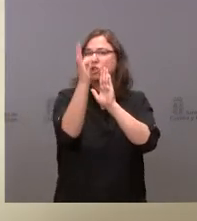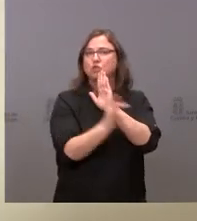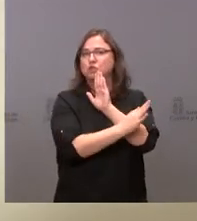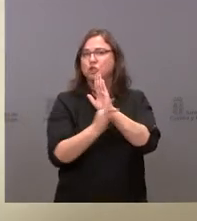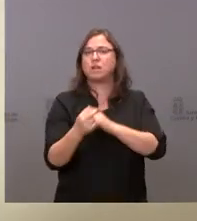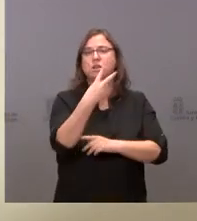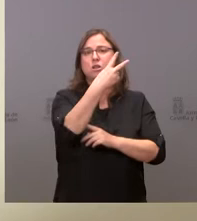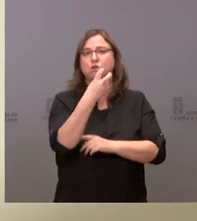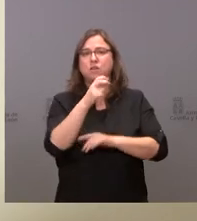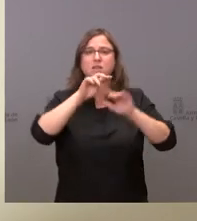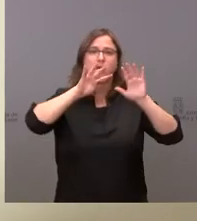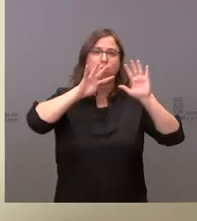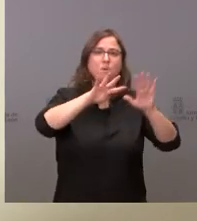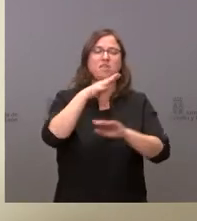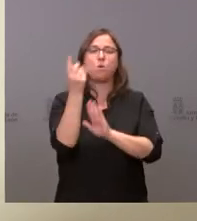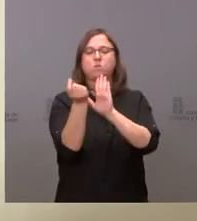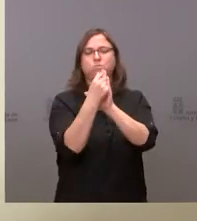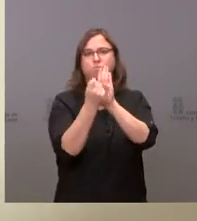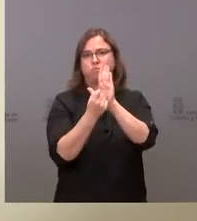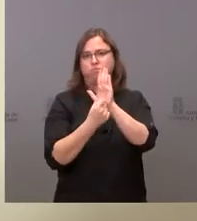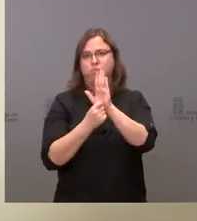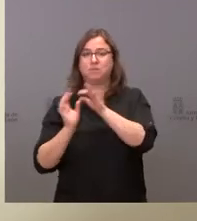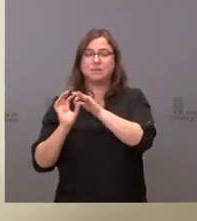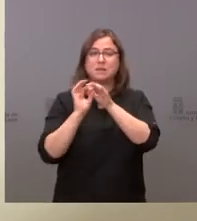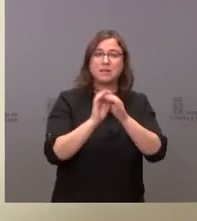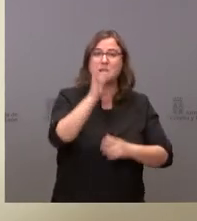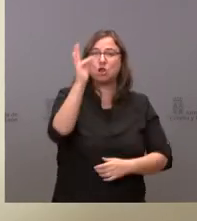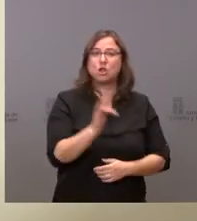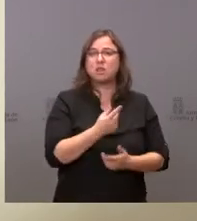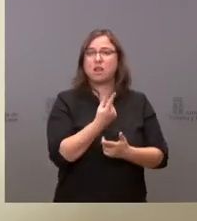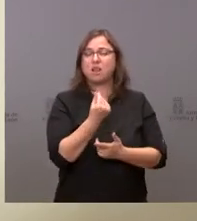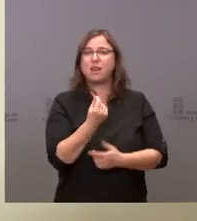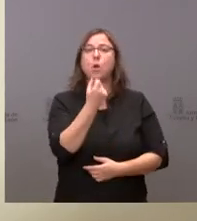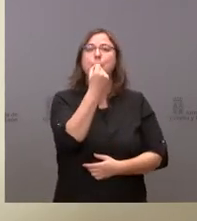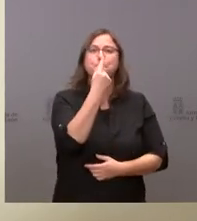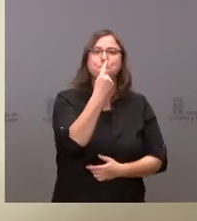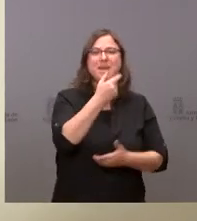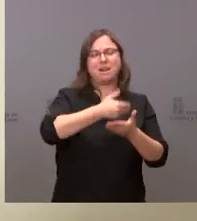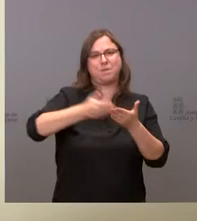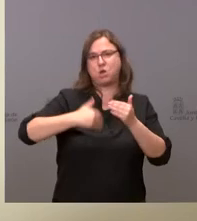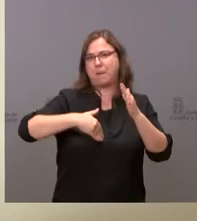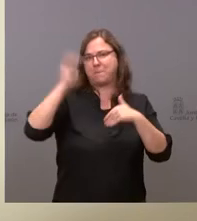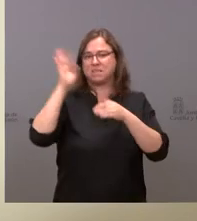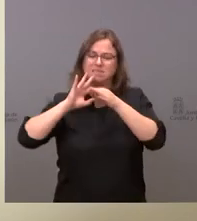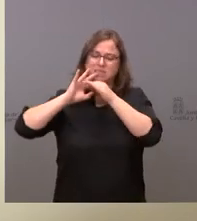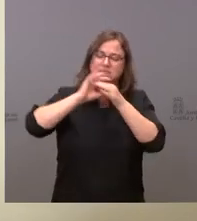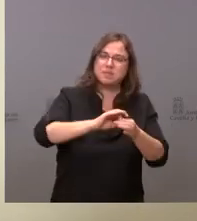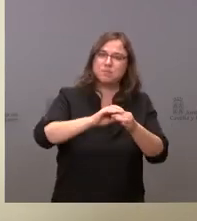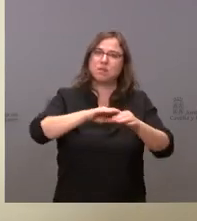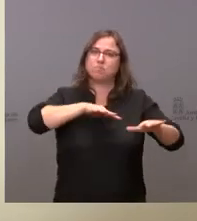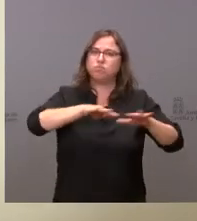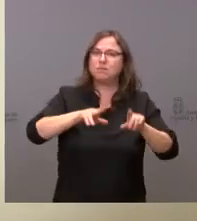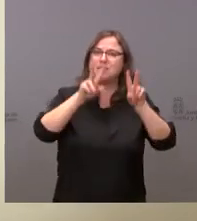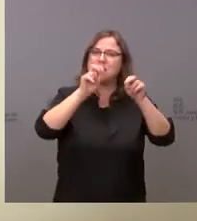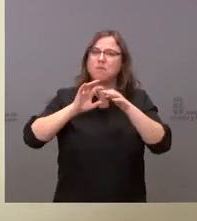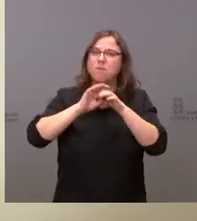294 medidas con más de 1.000 millones de euros dedicados a actuaciones en